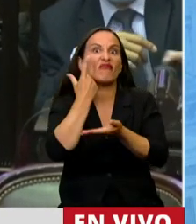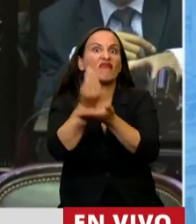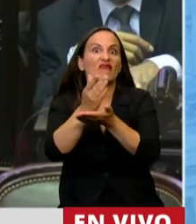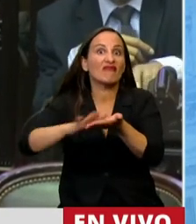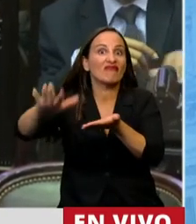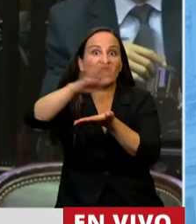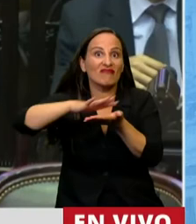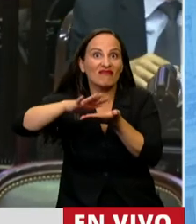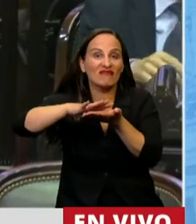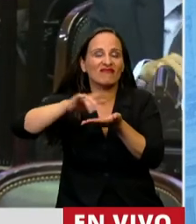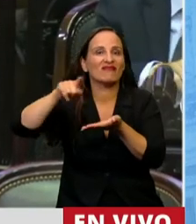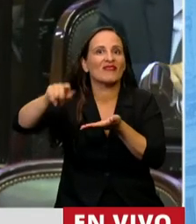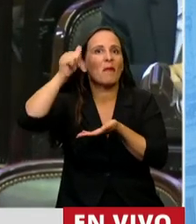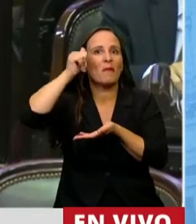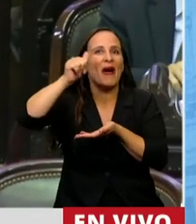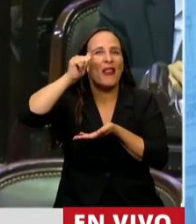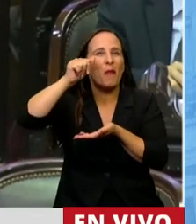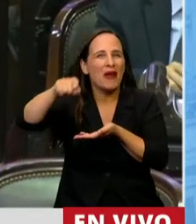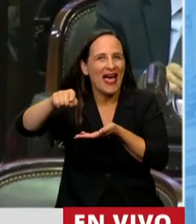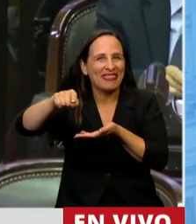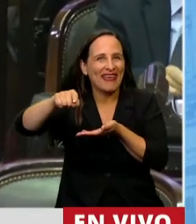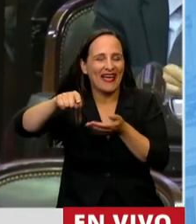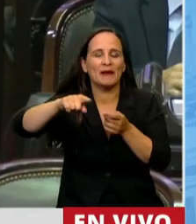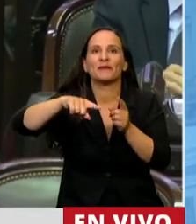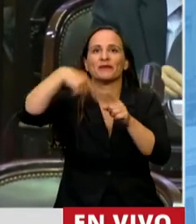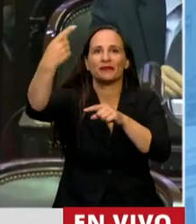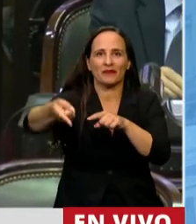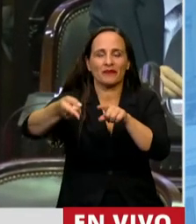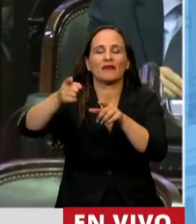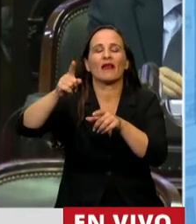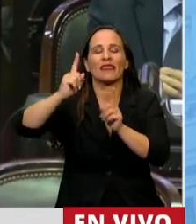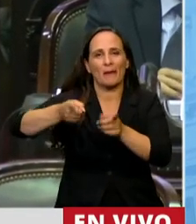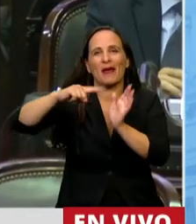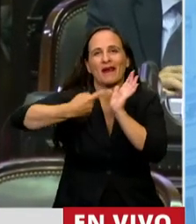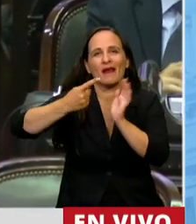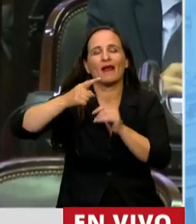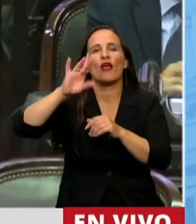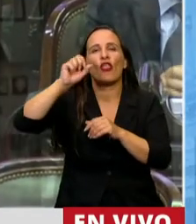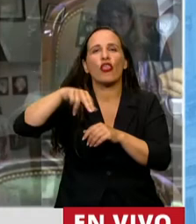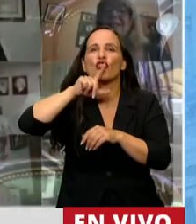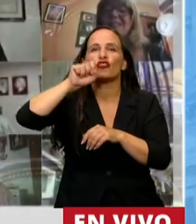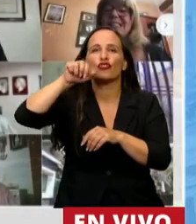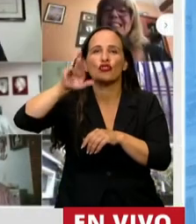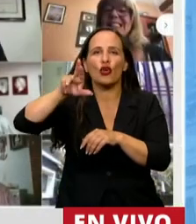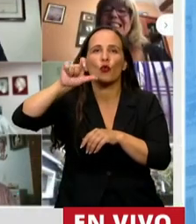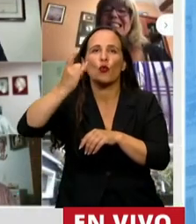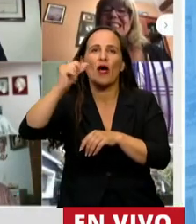su residencia de Mar de Plata, y en Villa Elvira, en Doctor Cuato. En 1942,